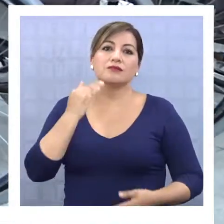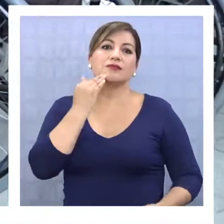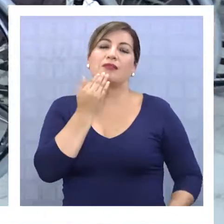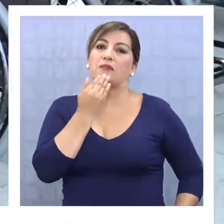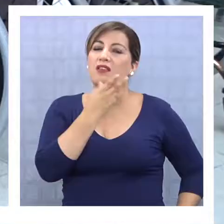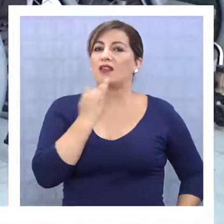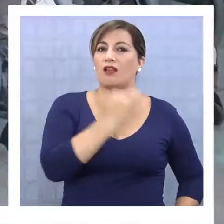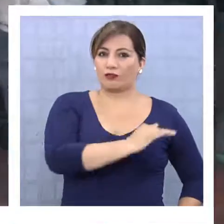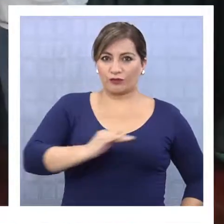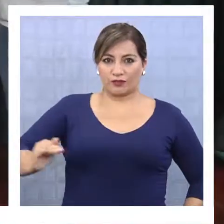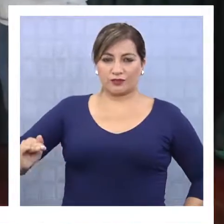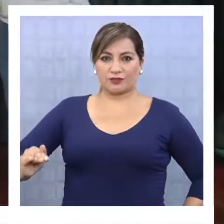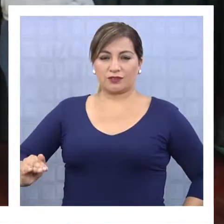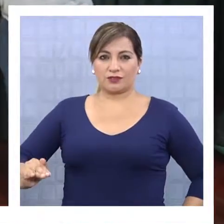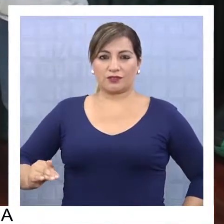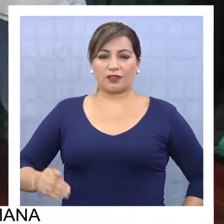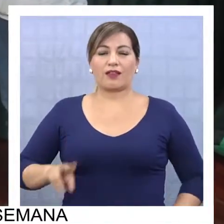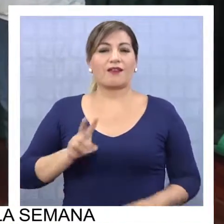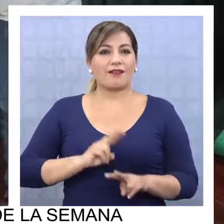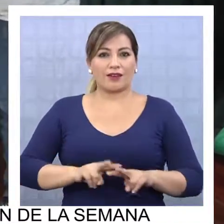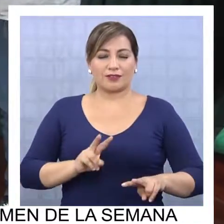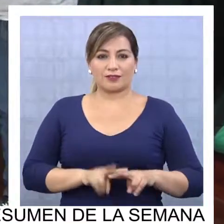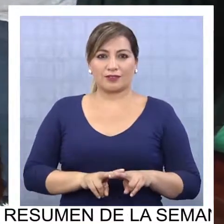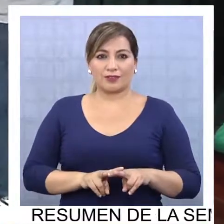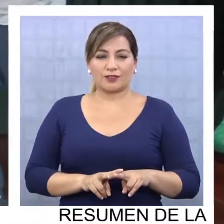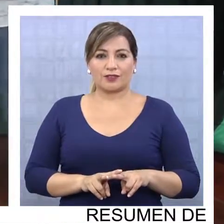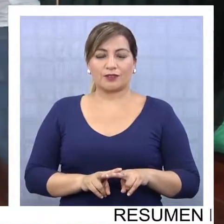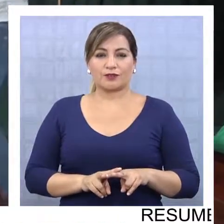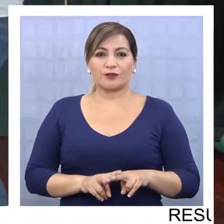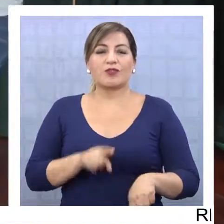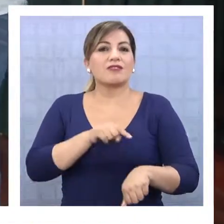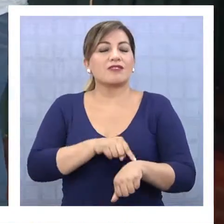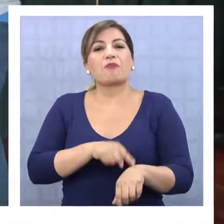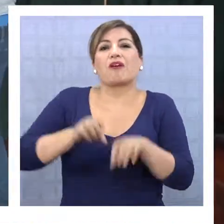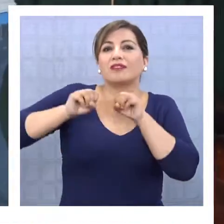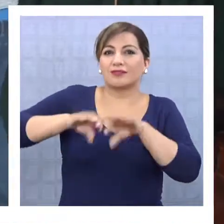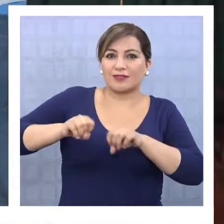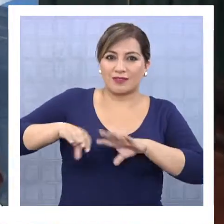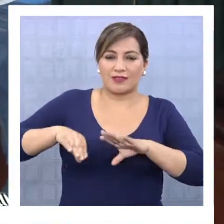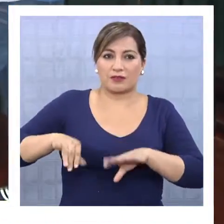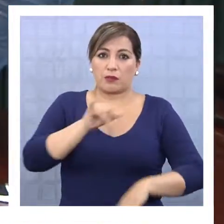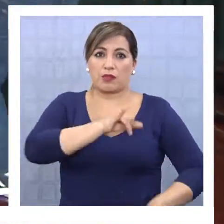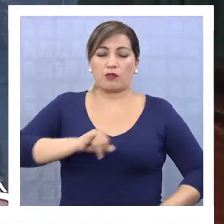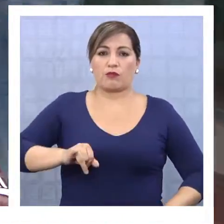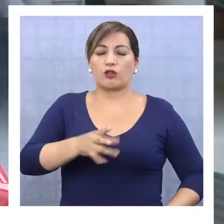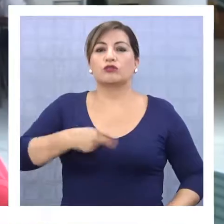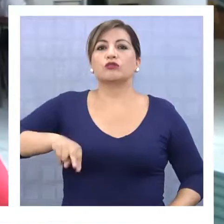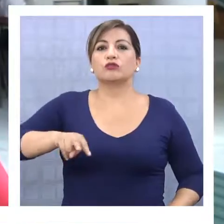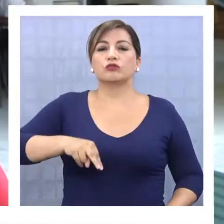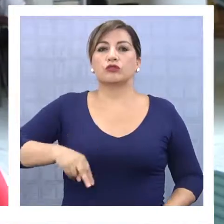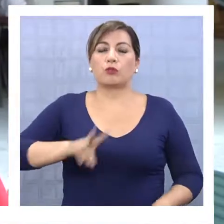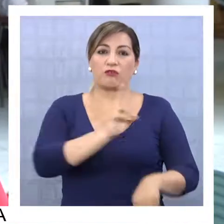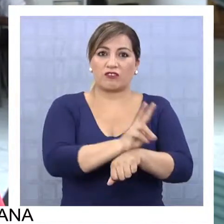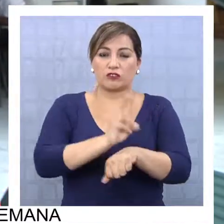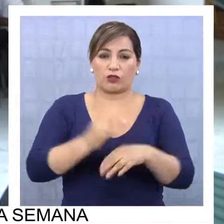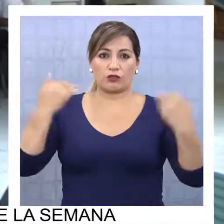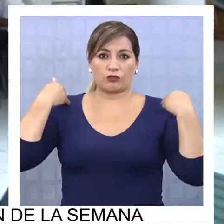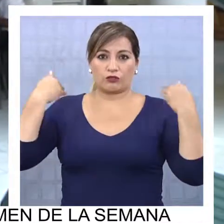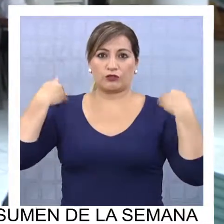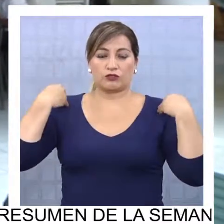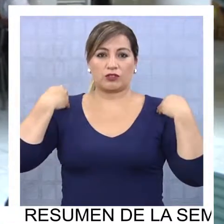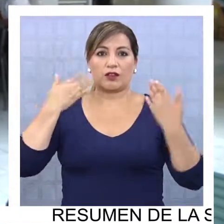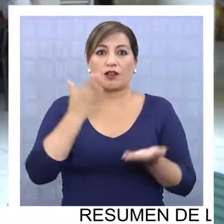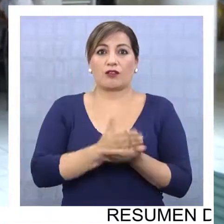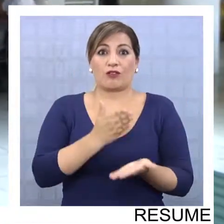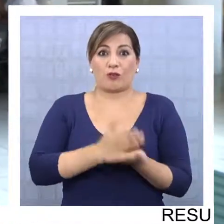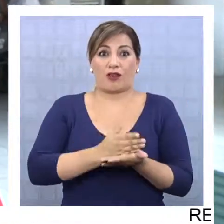así también a nuestros chicos y generar instancias de enseñanza, también para que después podamos replicarlo con los profesores de Educación